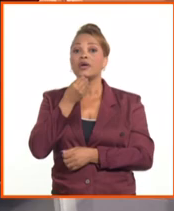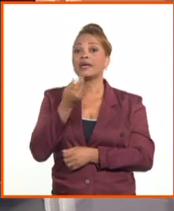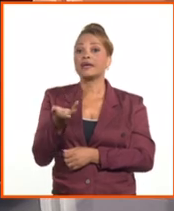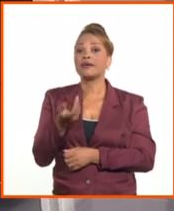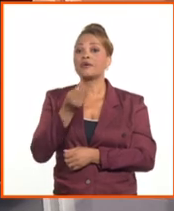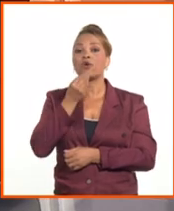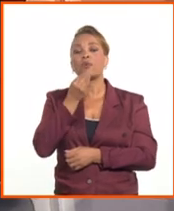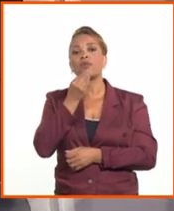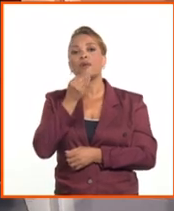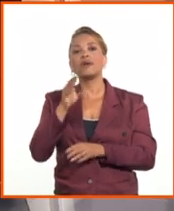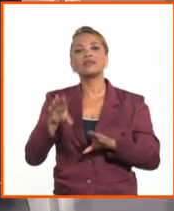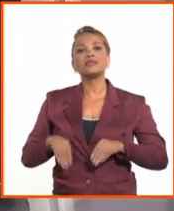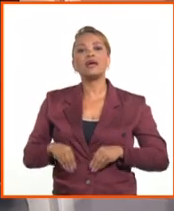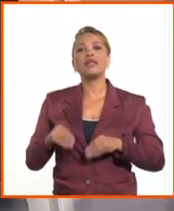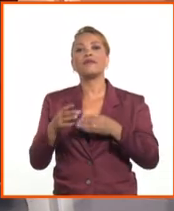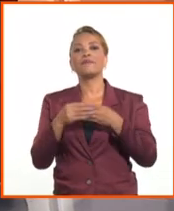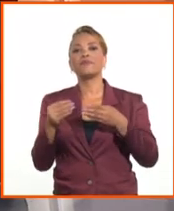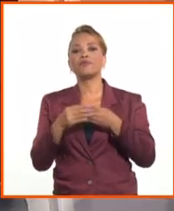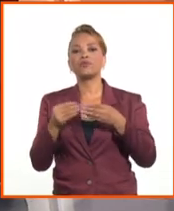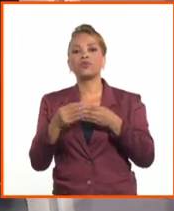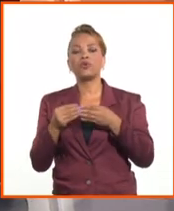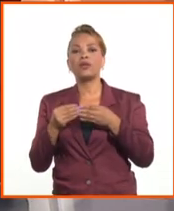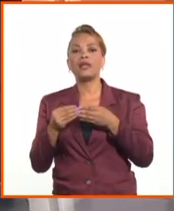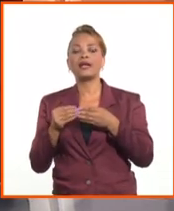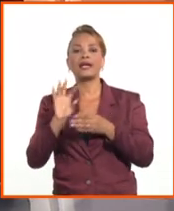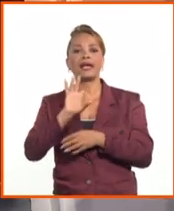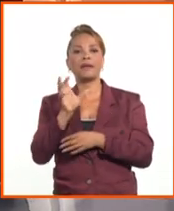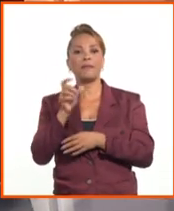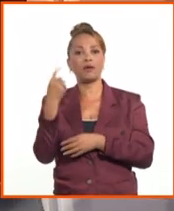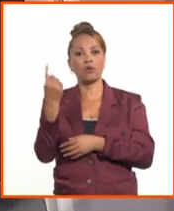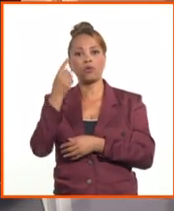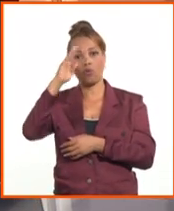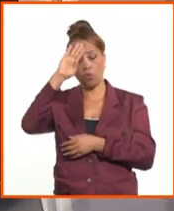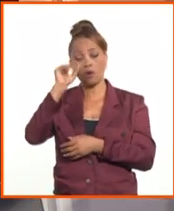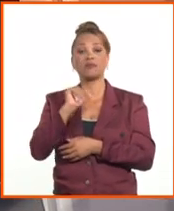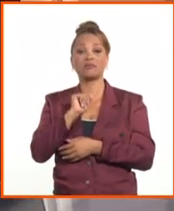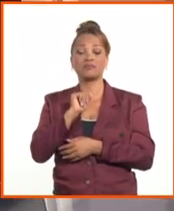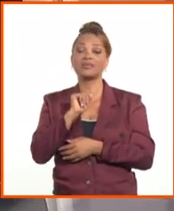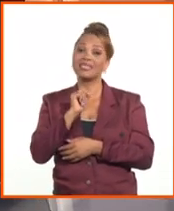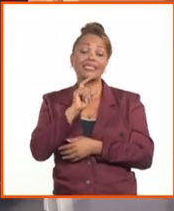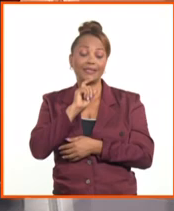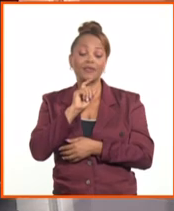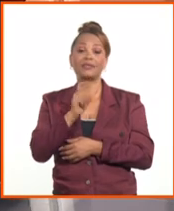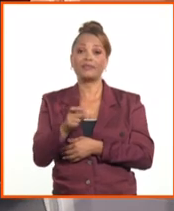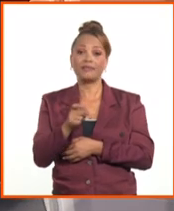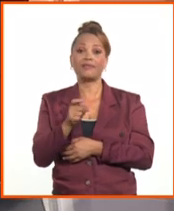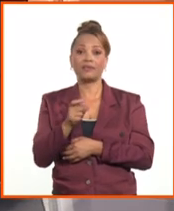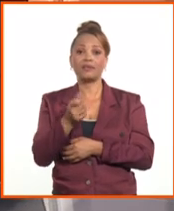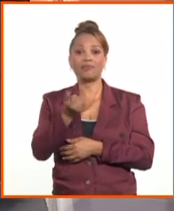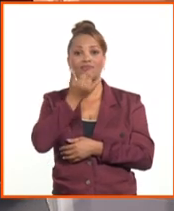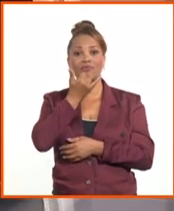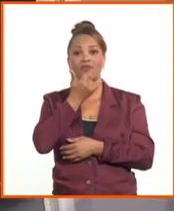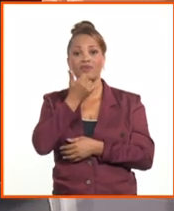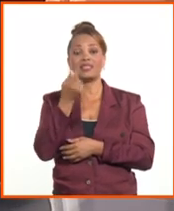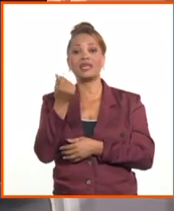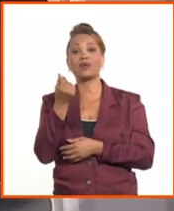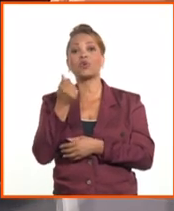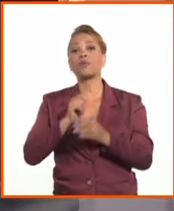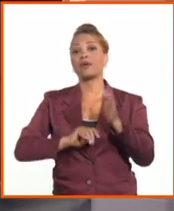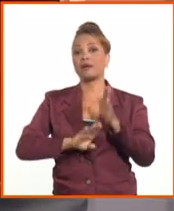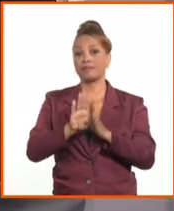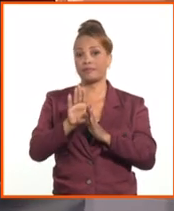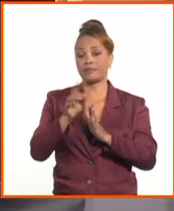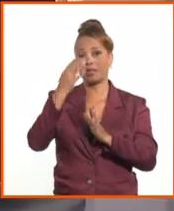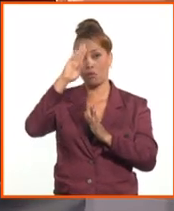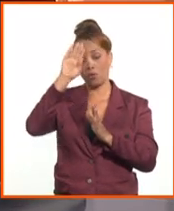la aceptación de dólares en el sistema bancario nacional, es una anomalía en el funcionamiento financiero de un país y